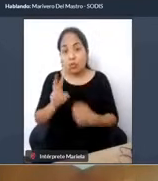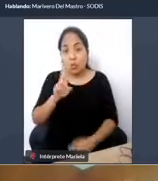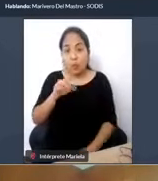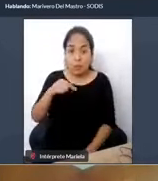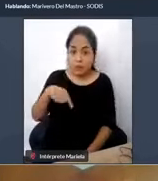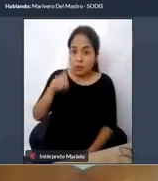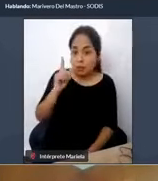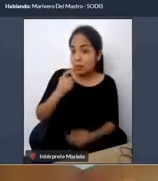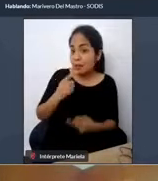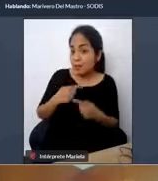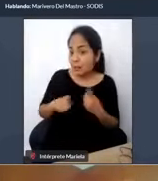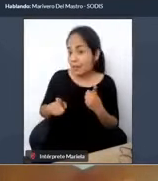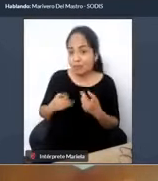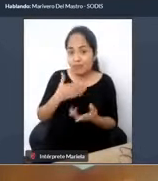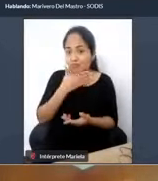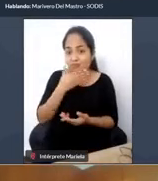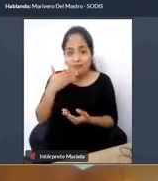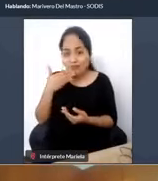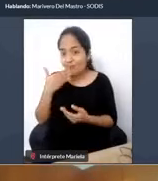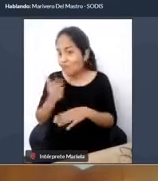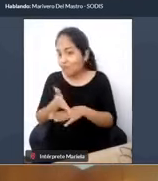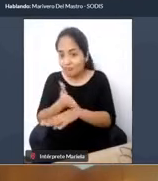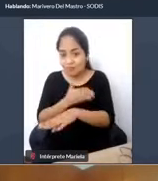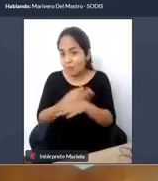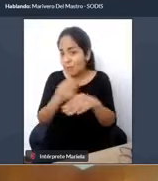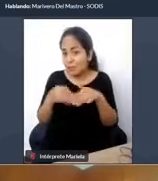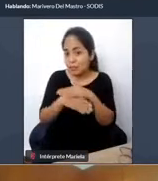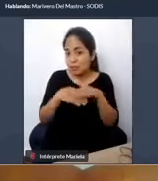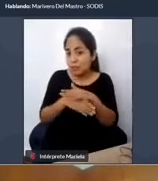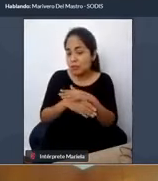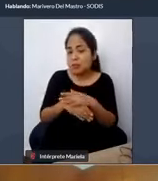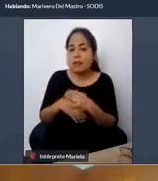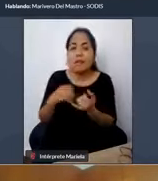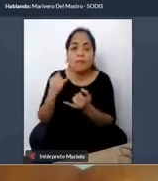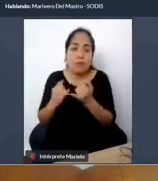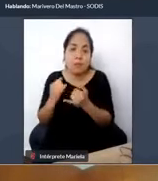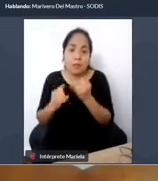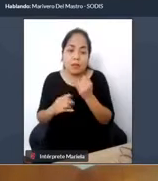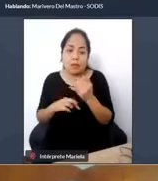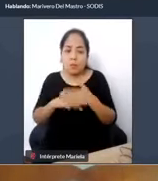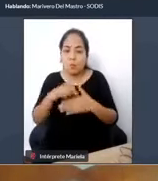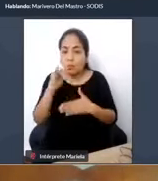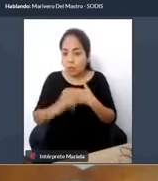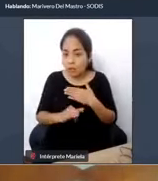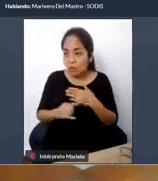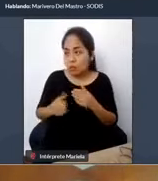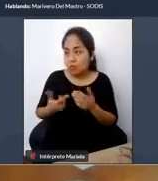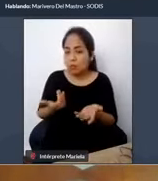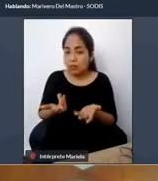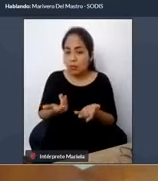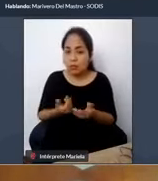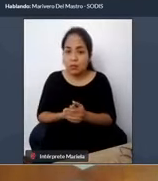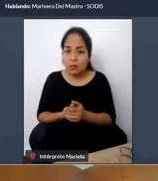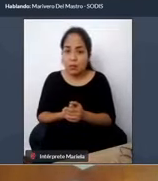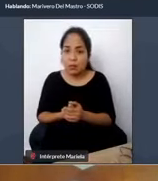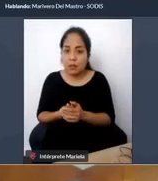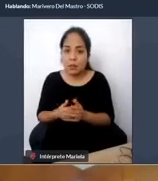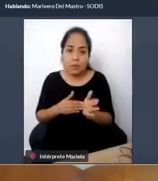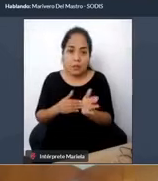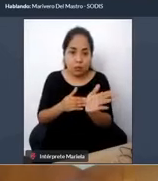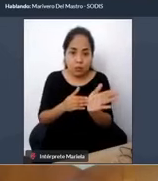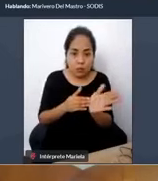se mejora y el proyecto y finalmente tenemos actualmente un proyecto de exención del Metropolitano, entonces esto